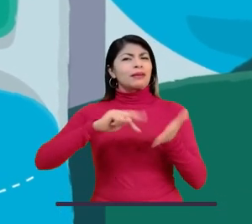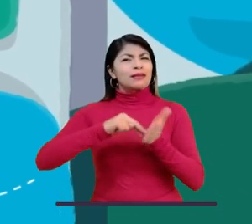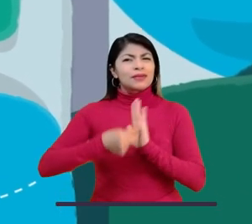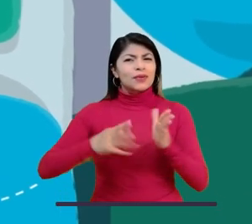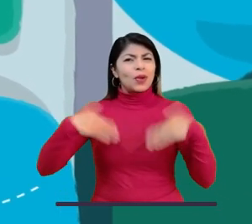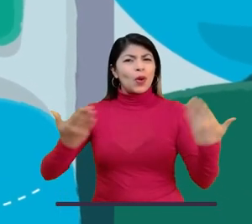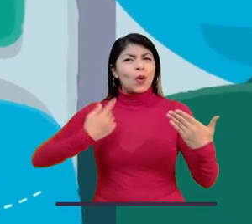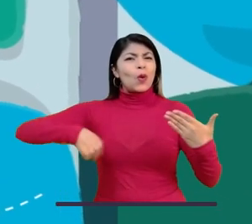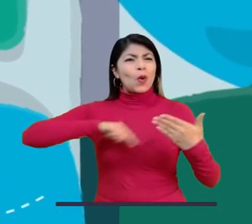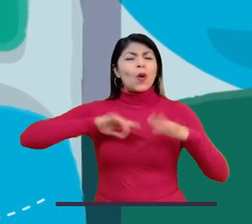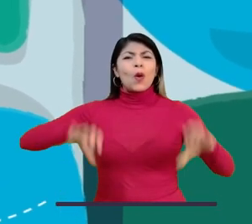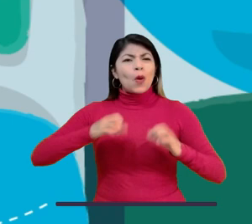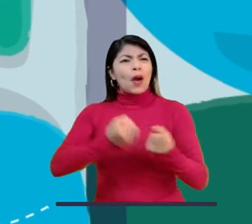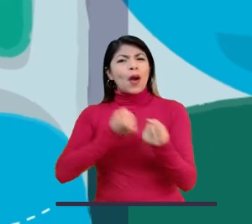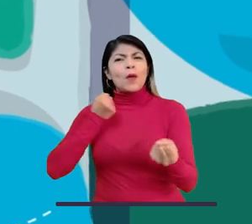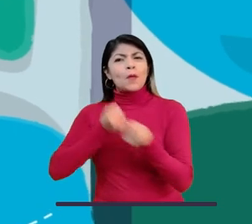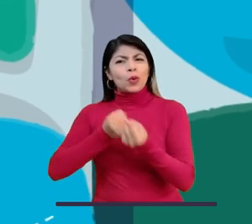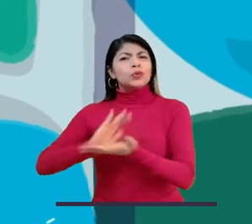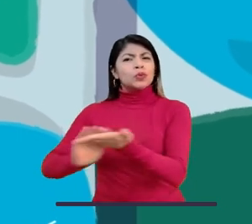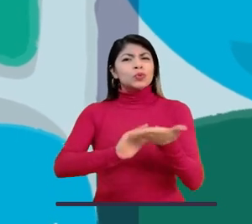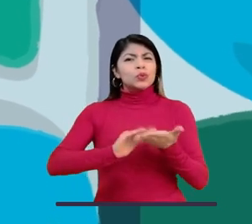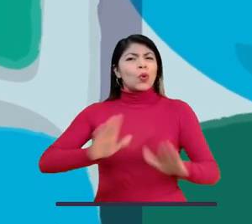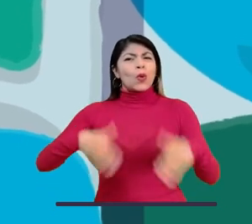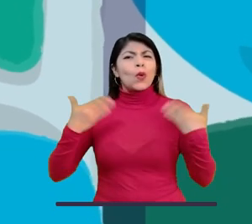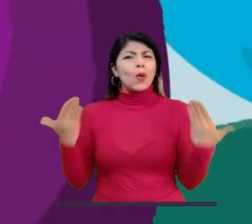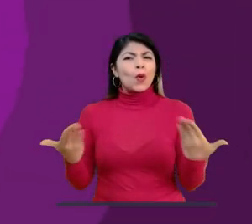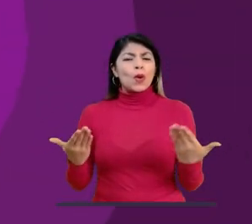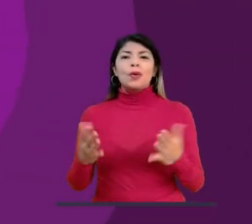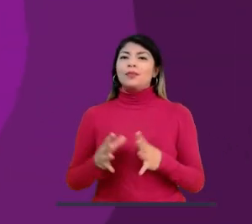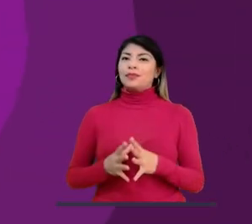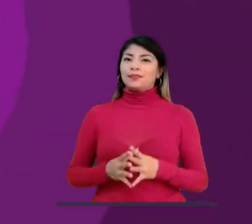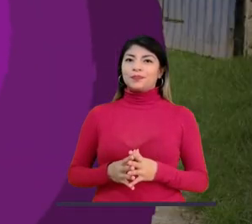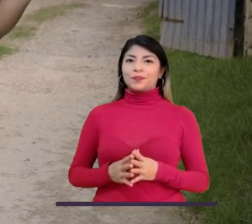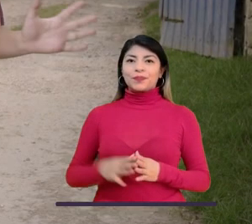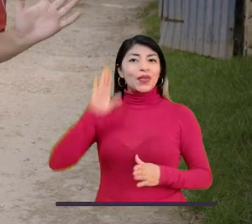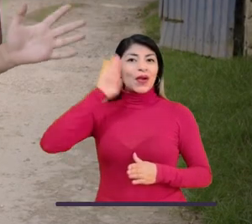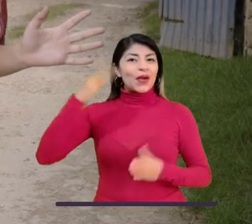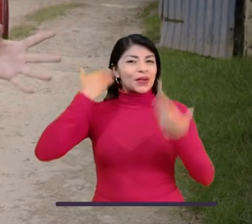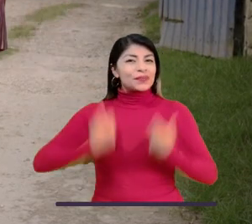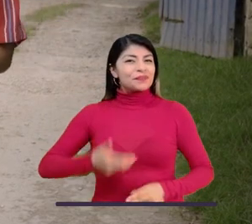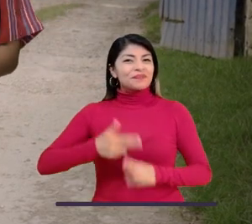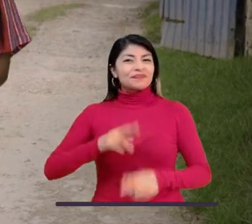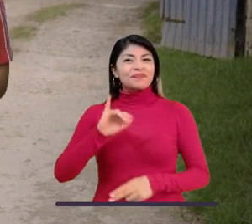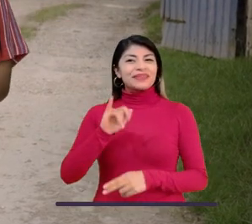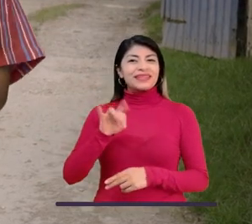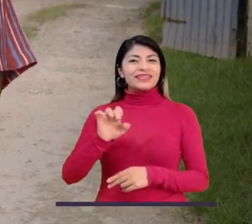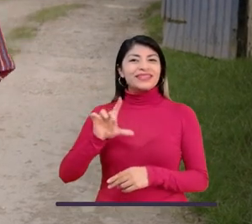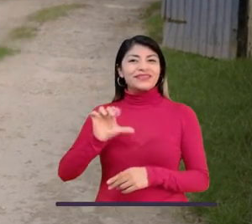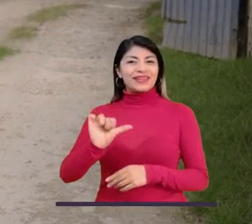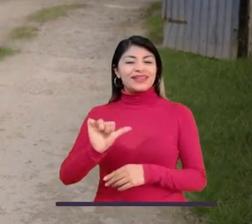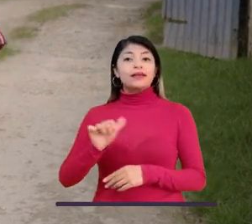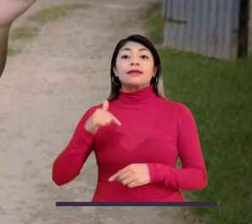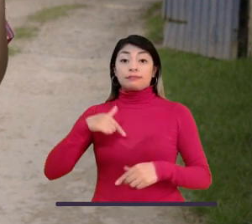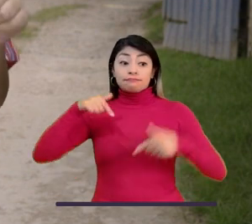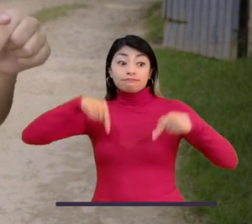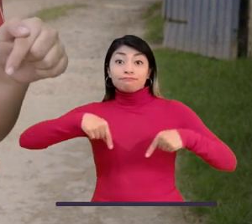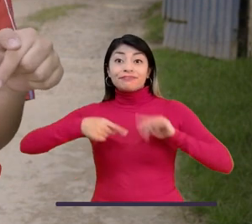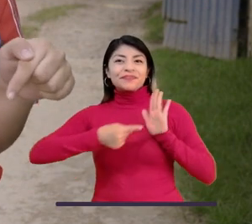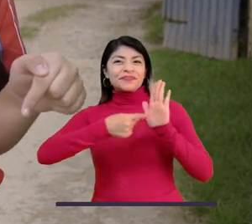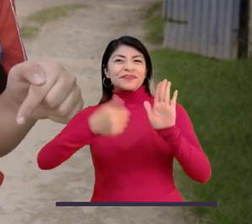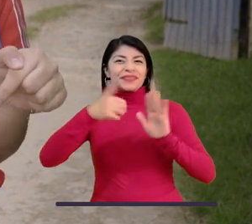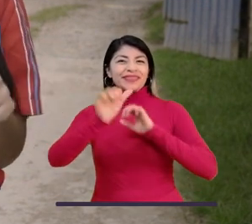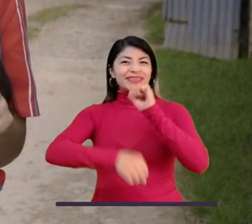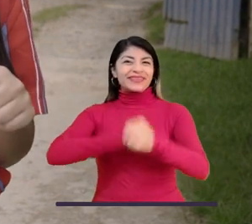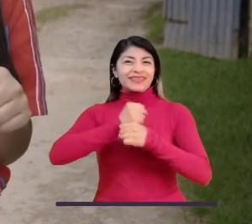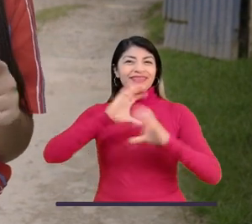cambio climático? ¿Qué podemos hacer para detenerlo? Hola, soy Isabela Sierra y Vagón. Esto es 10